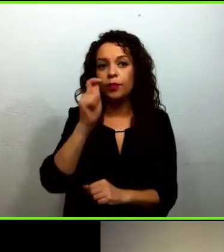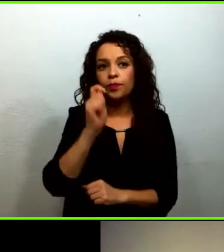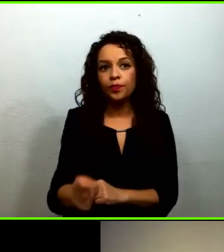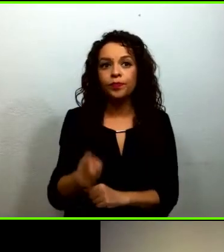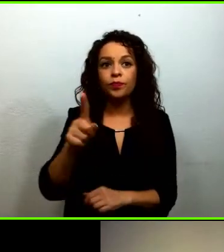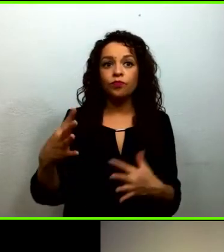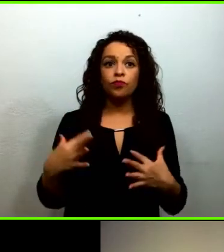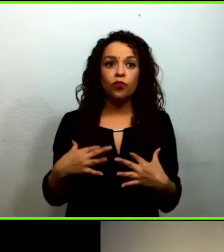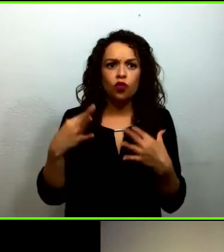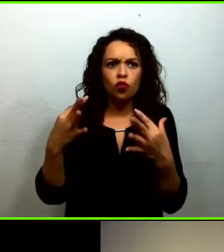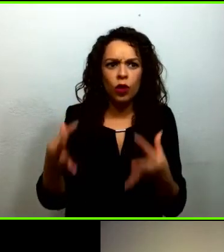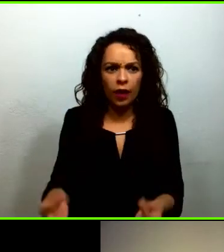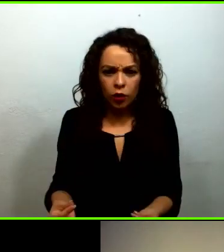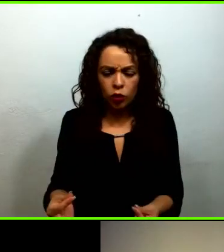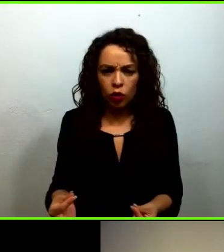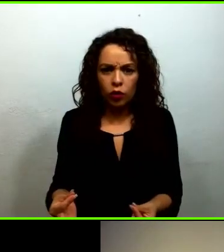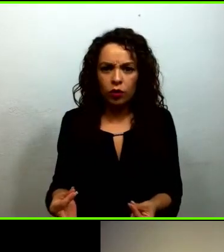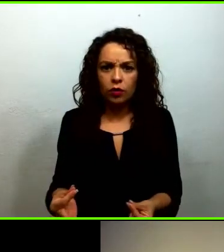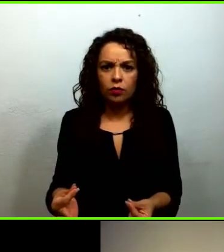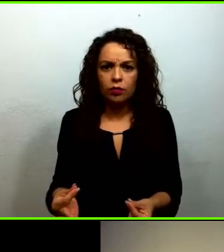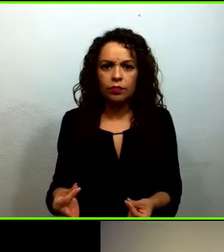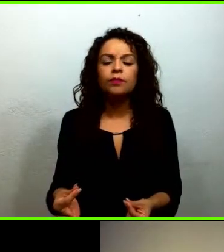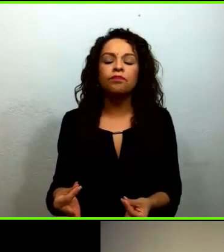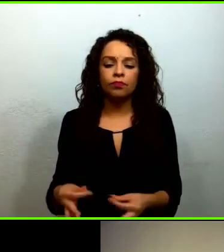en colaboración, pero avanzados en este principio.